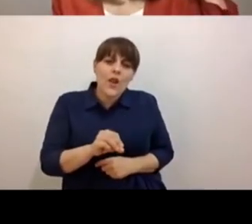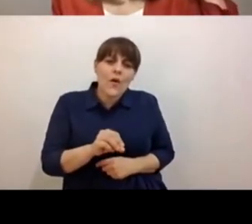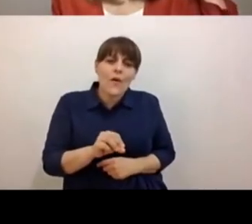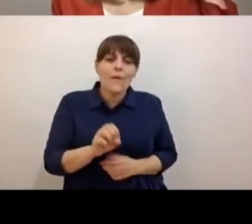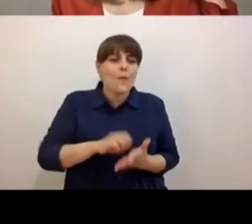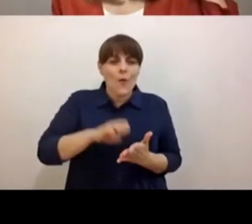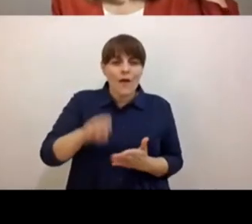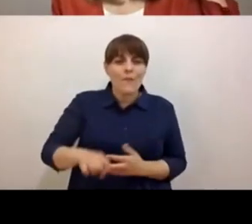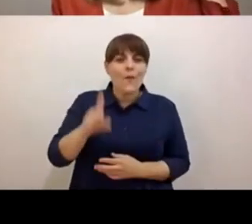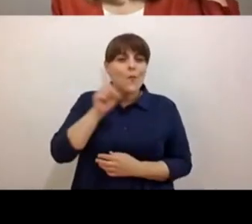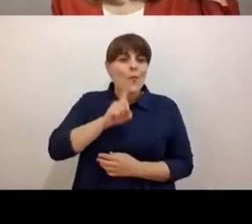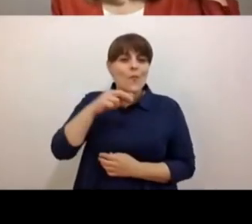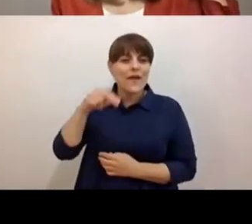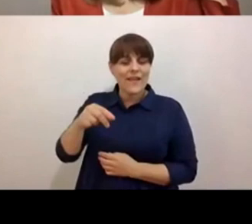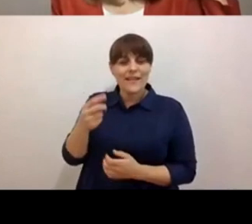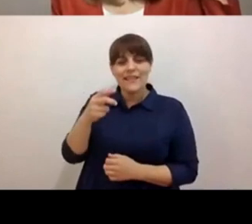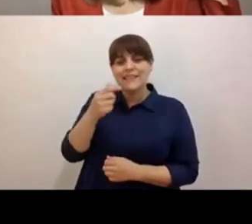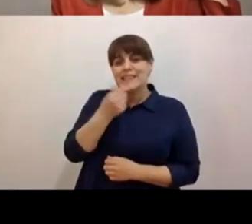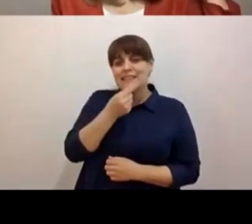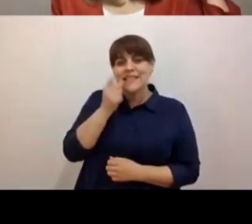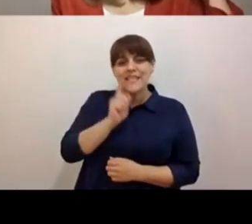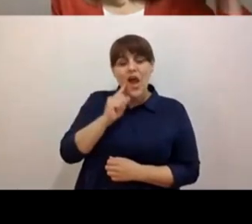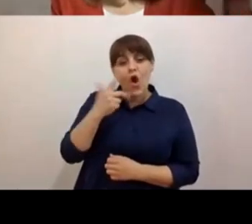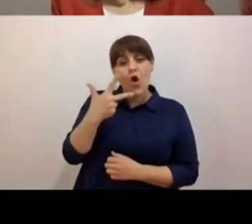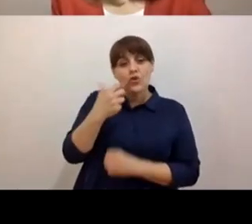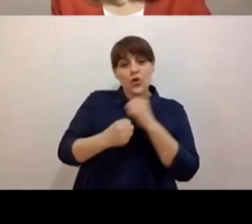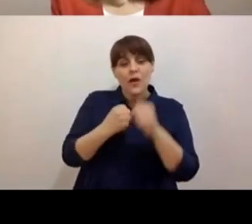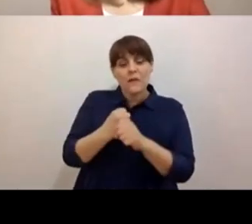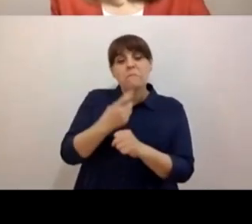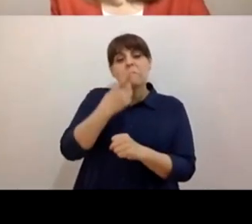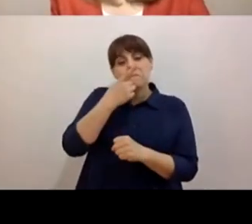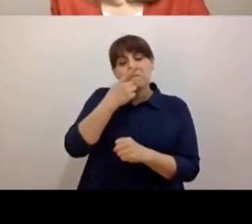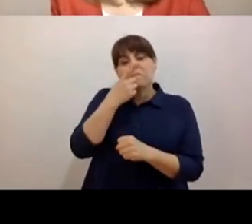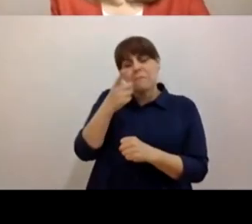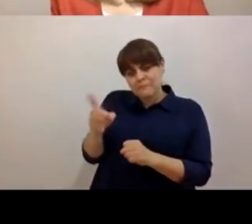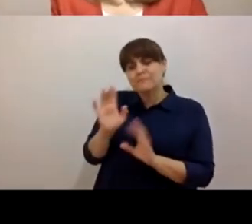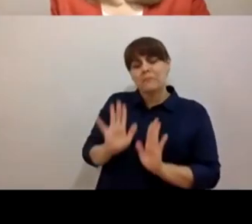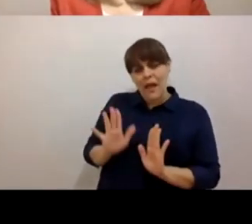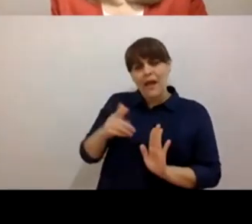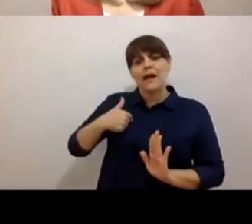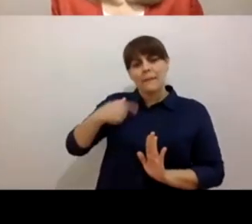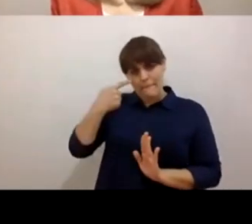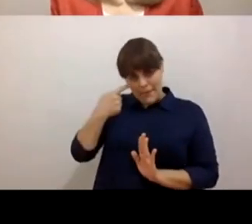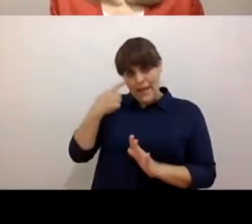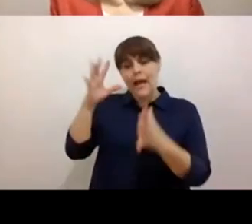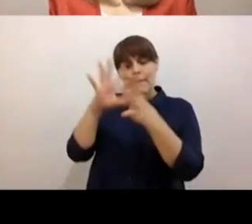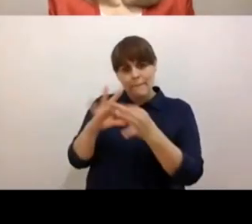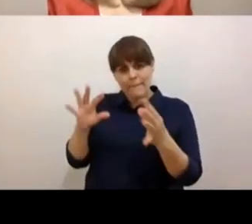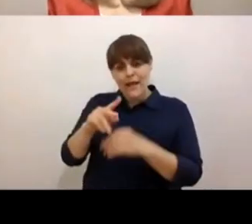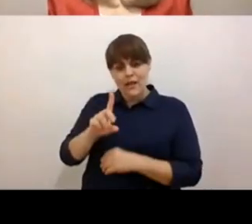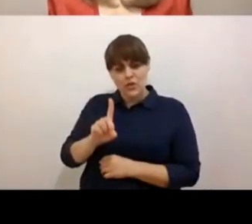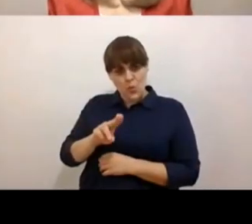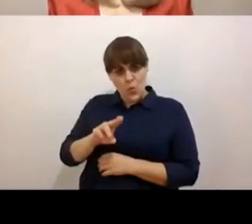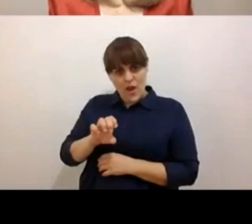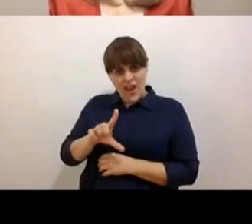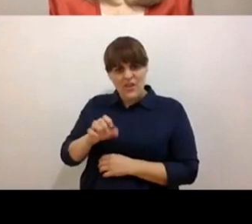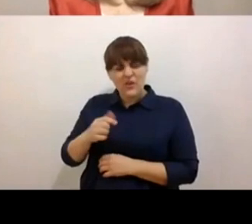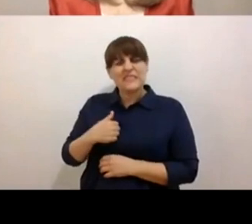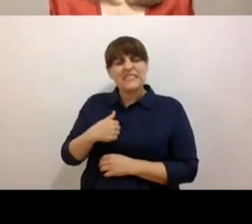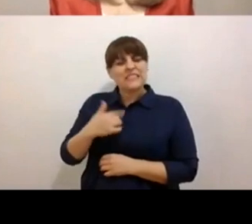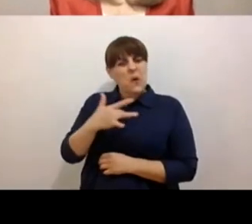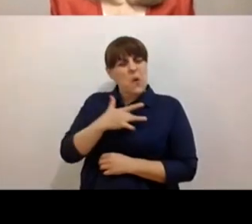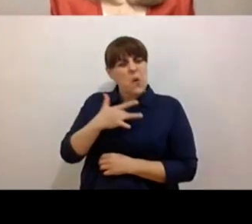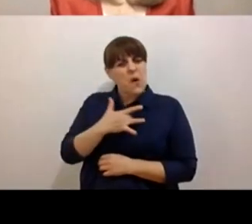años abrió rápidamente el micrófono y me dijo, mira, el duelo es una pena que se siente en el corazón